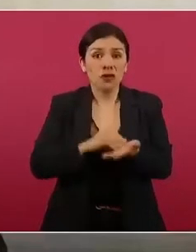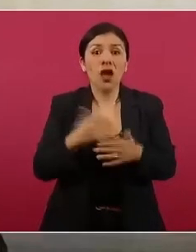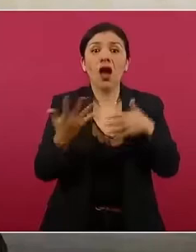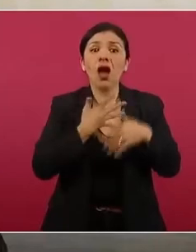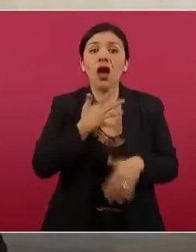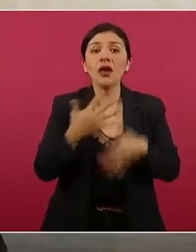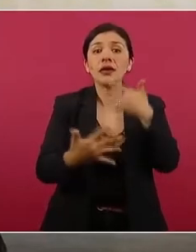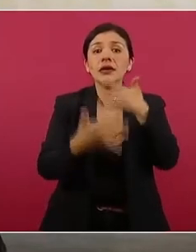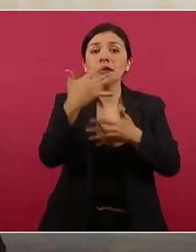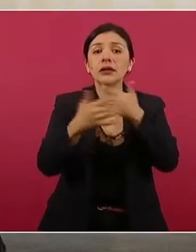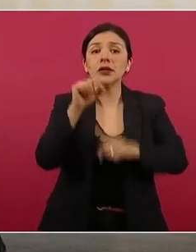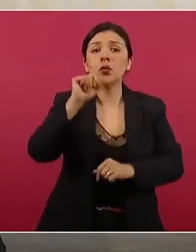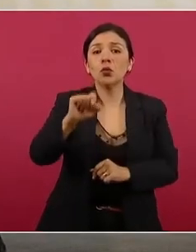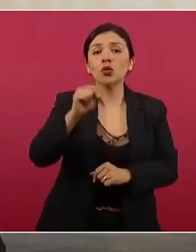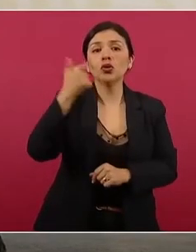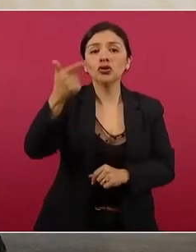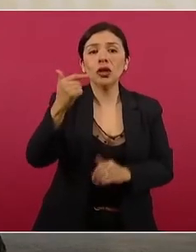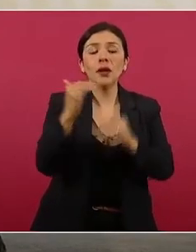.7 arriba.